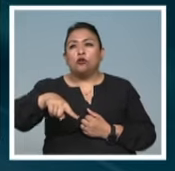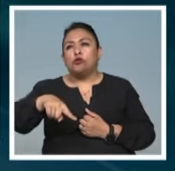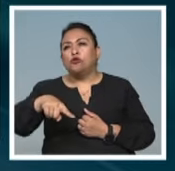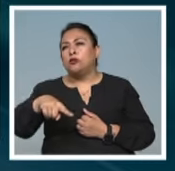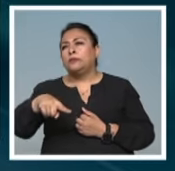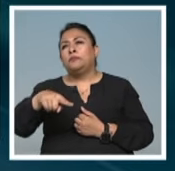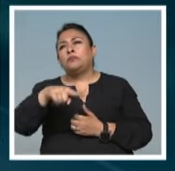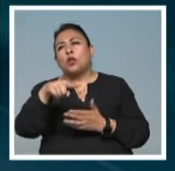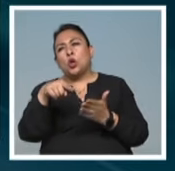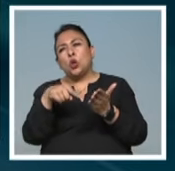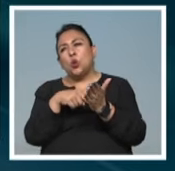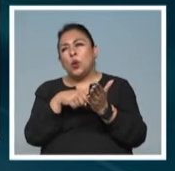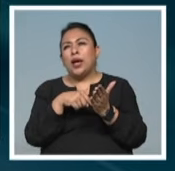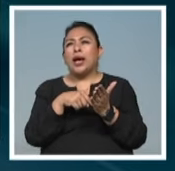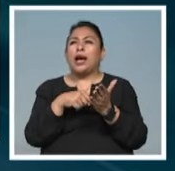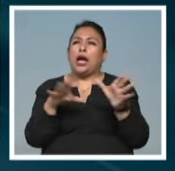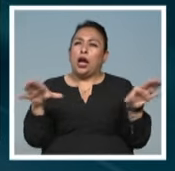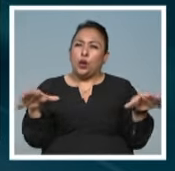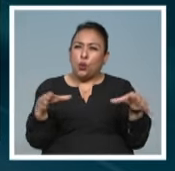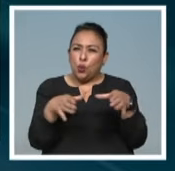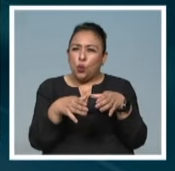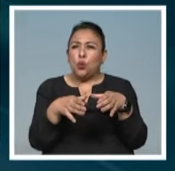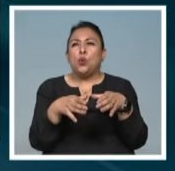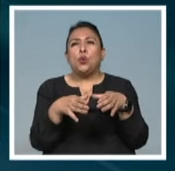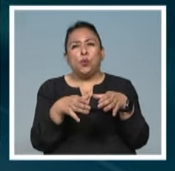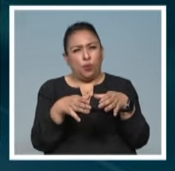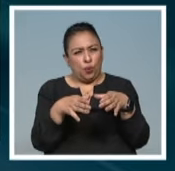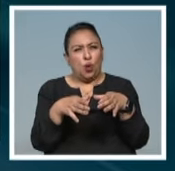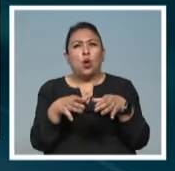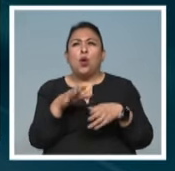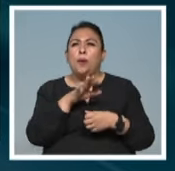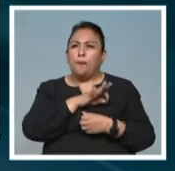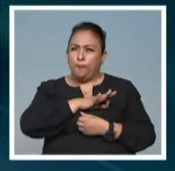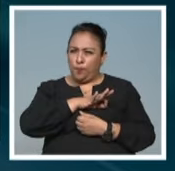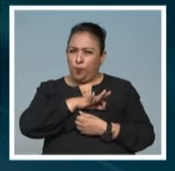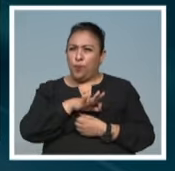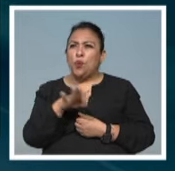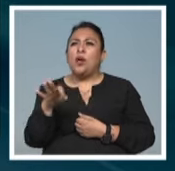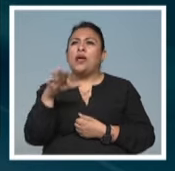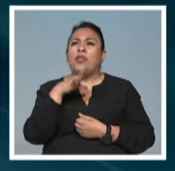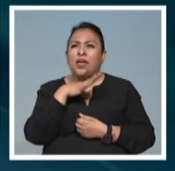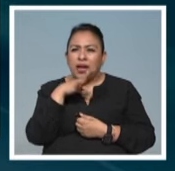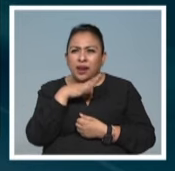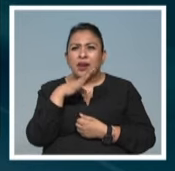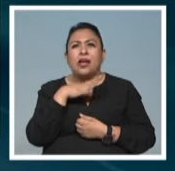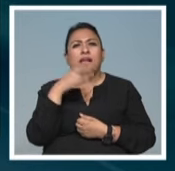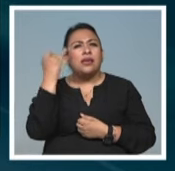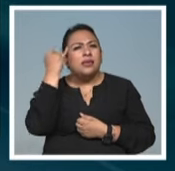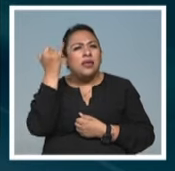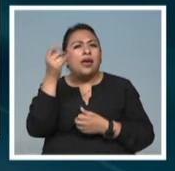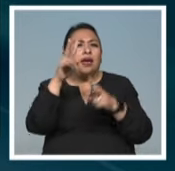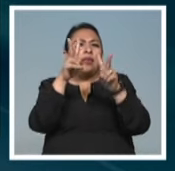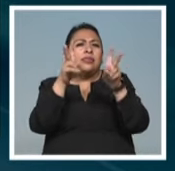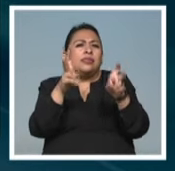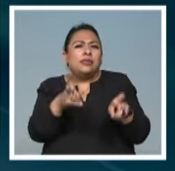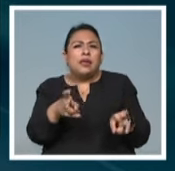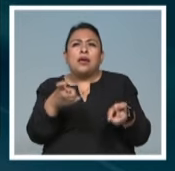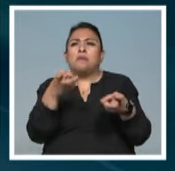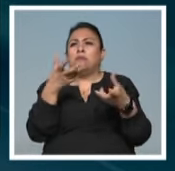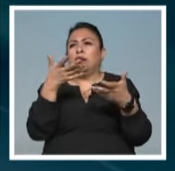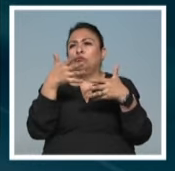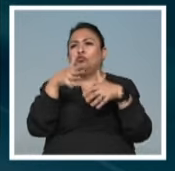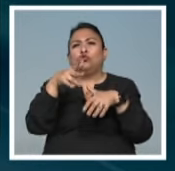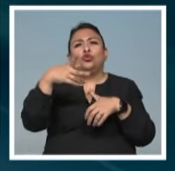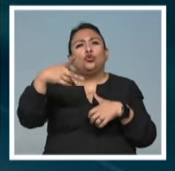un espacio colectivo puedan generar y crear contenidos que vienen desde